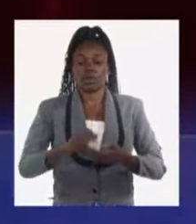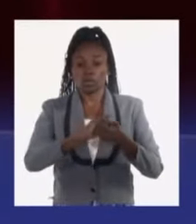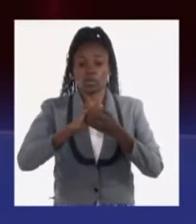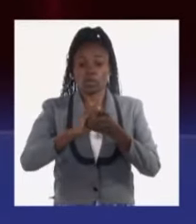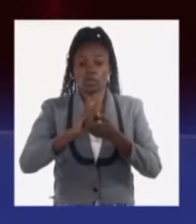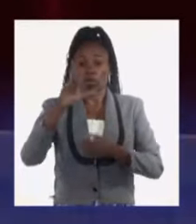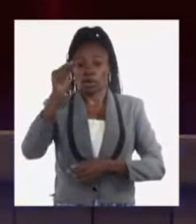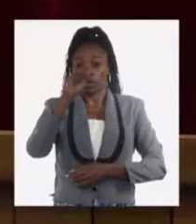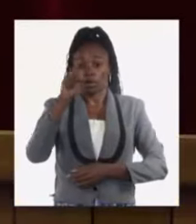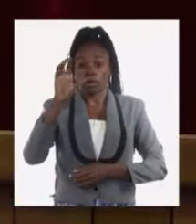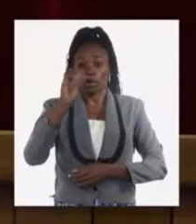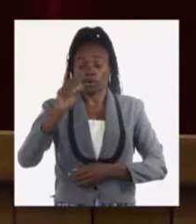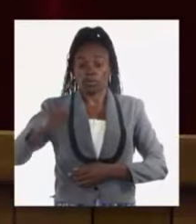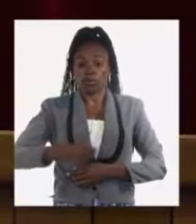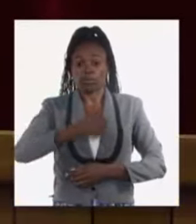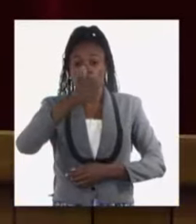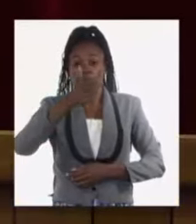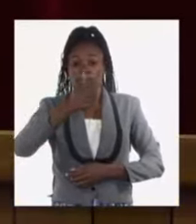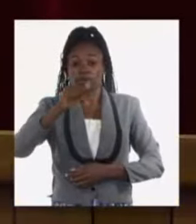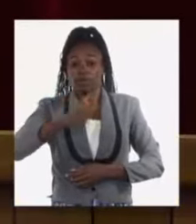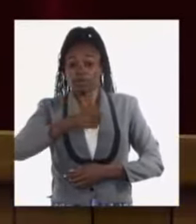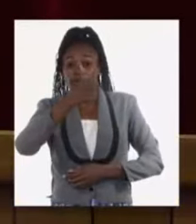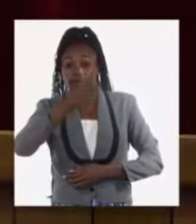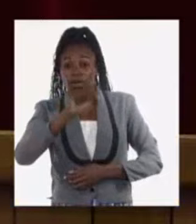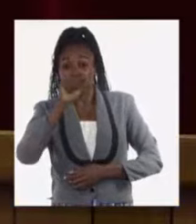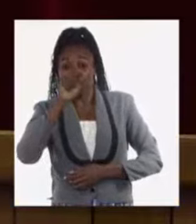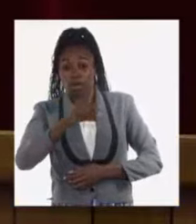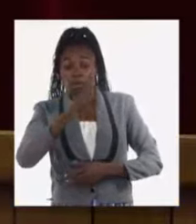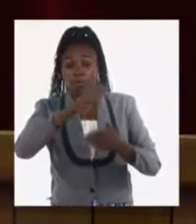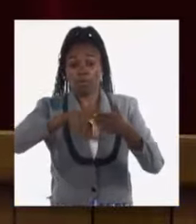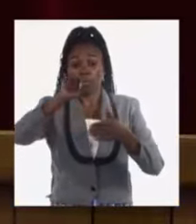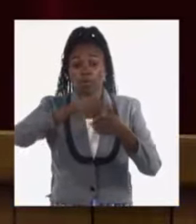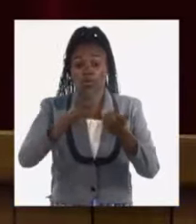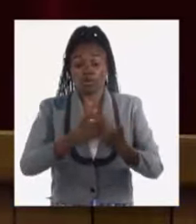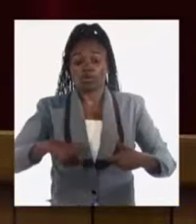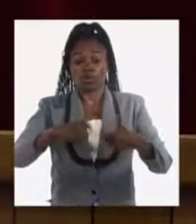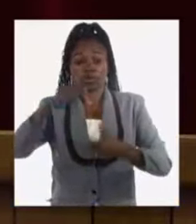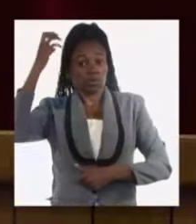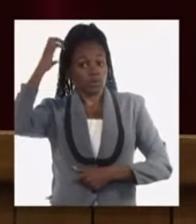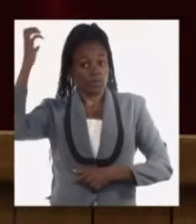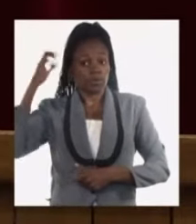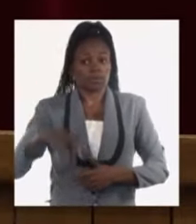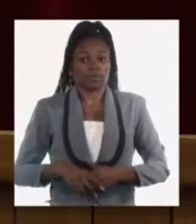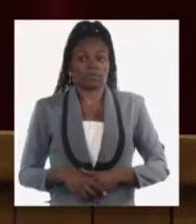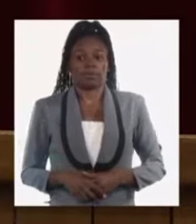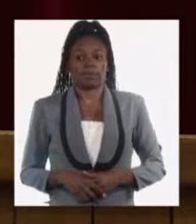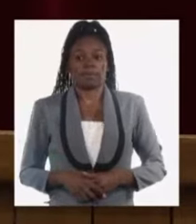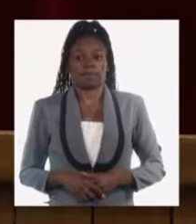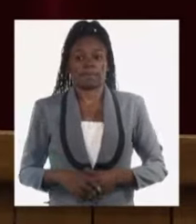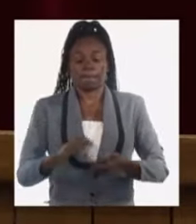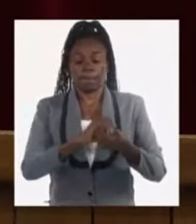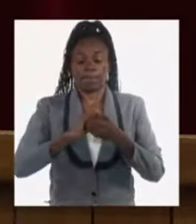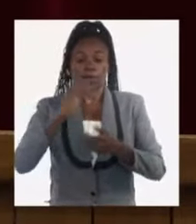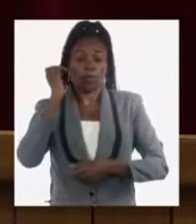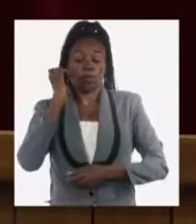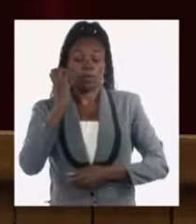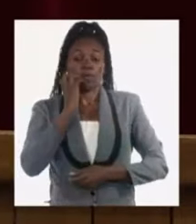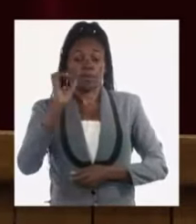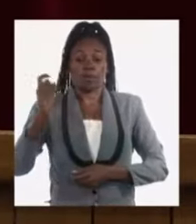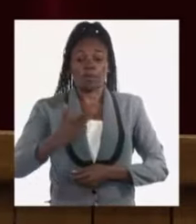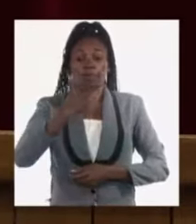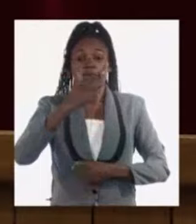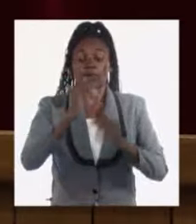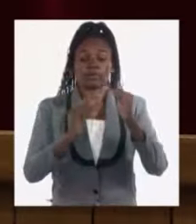Esteban Lazo Hernández, presidente de la Asamblea Nacional del Poder Popular y del Consejo de Estado. Compañero Manuel Marrero Cruz, primer